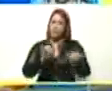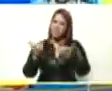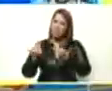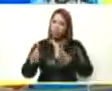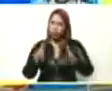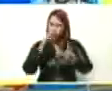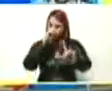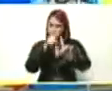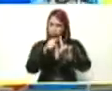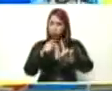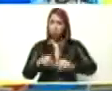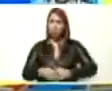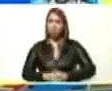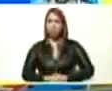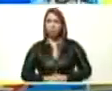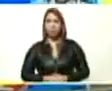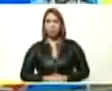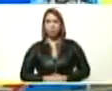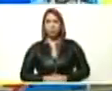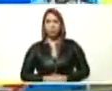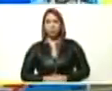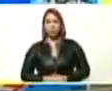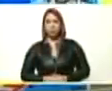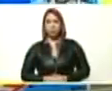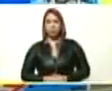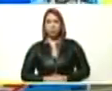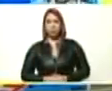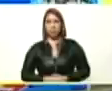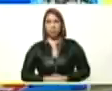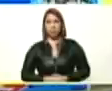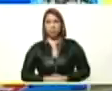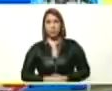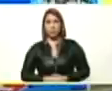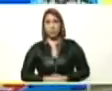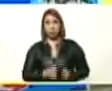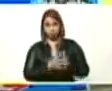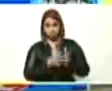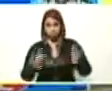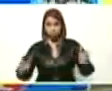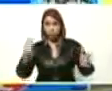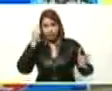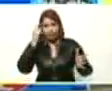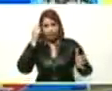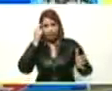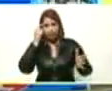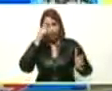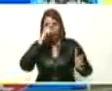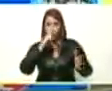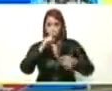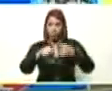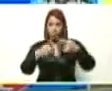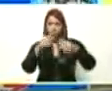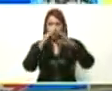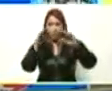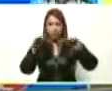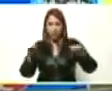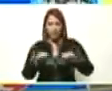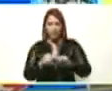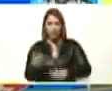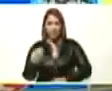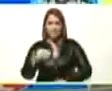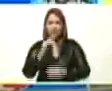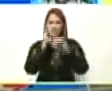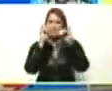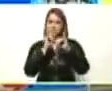en estos primeros días del año, luego de las navidades más felices